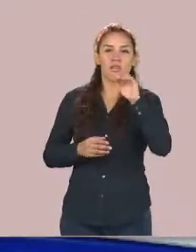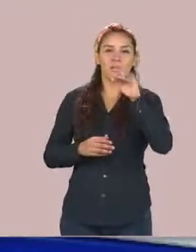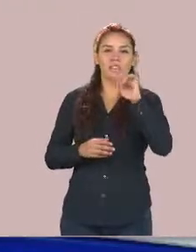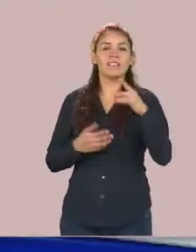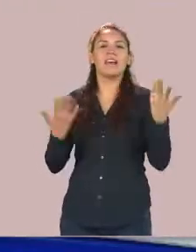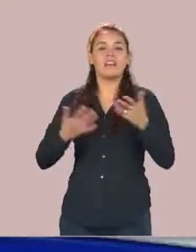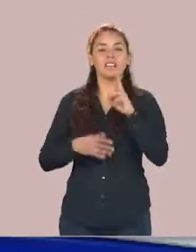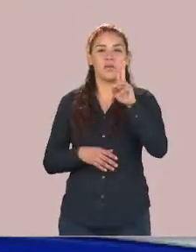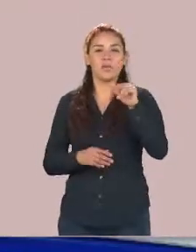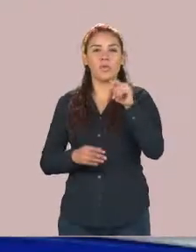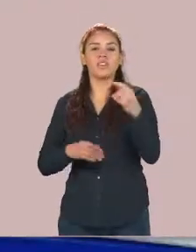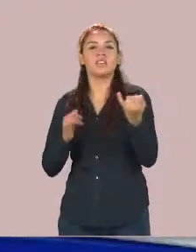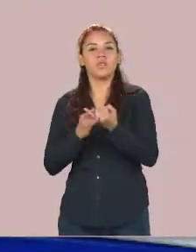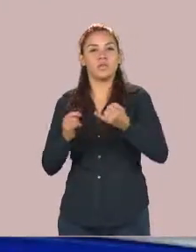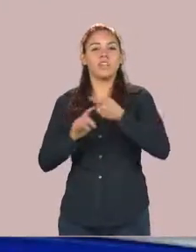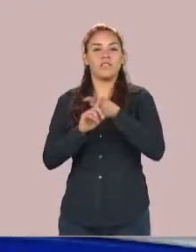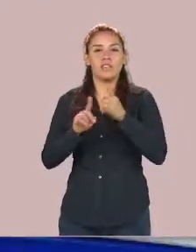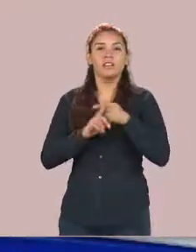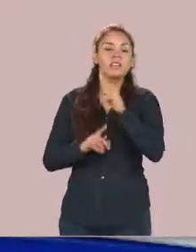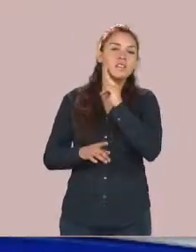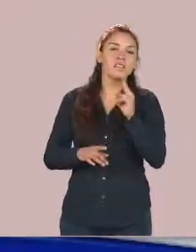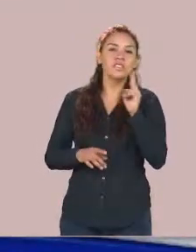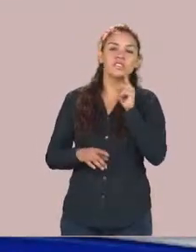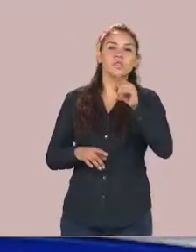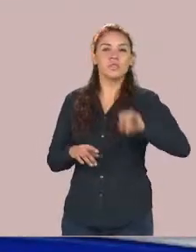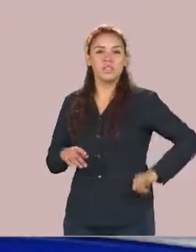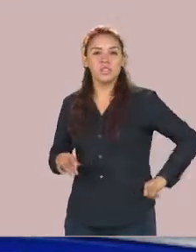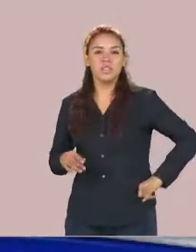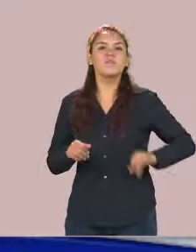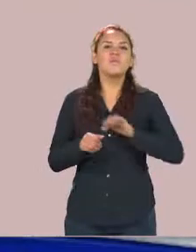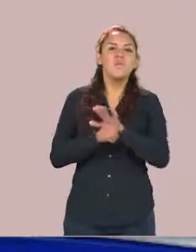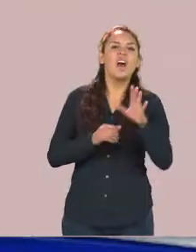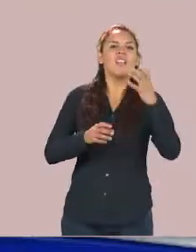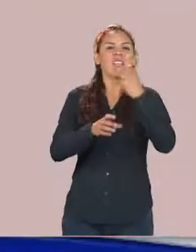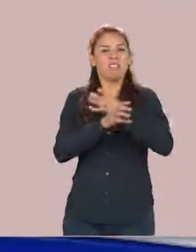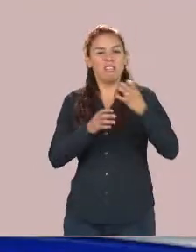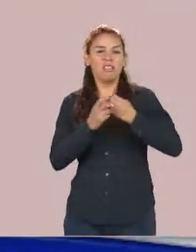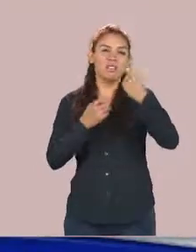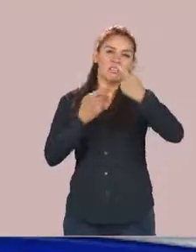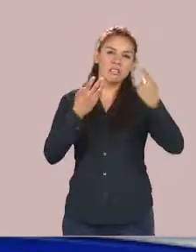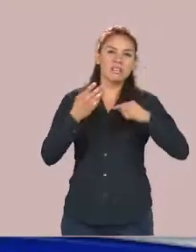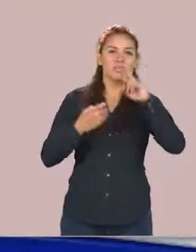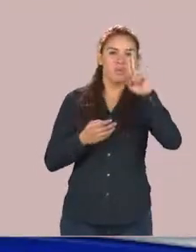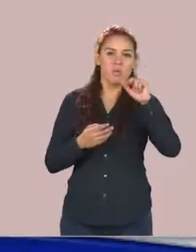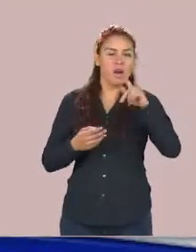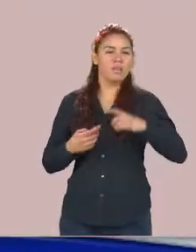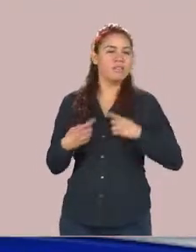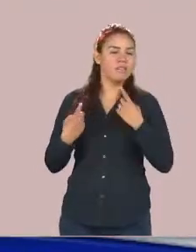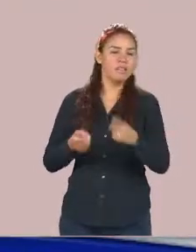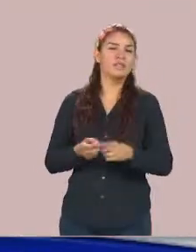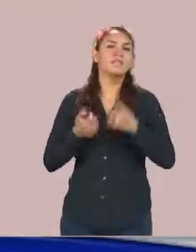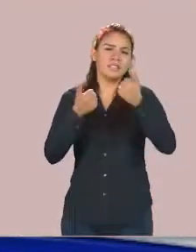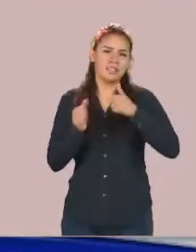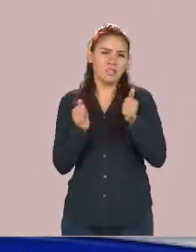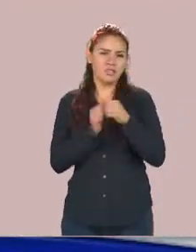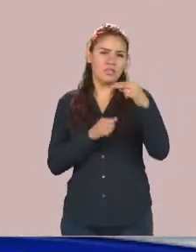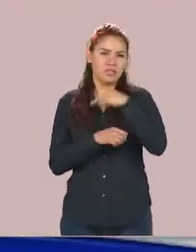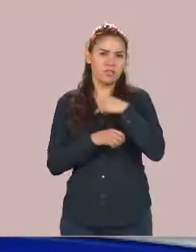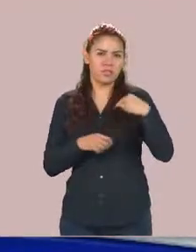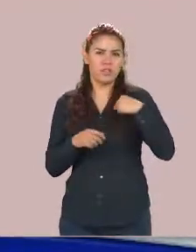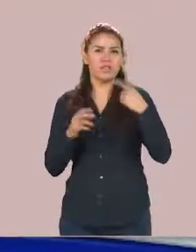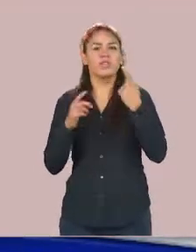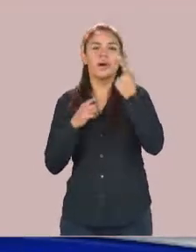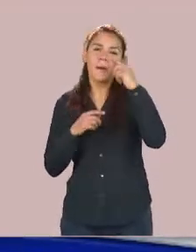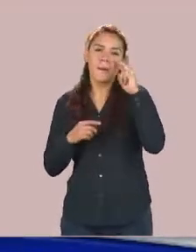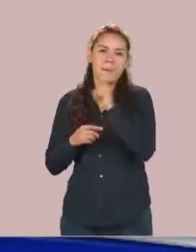además de noticias de su interés sobre servicios que oferta la máxima casa de estudios en el estado. Le invito a se quede con nosotros y juntos disfrutemos de un